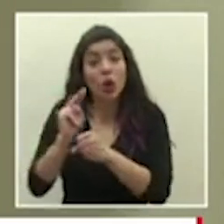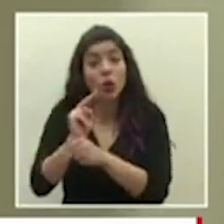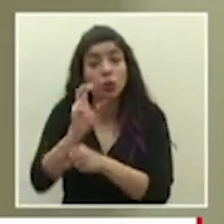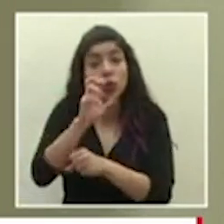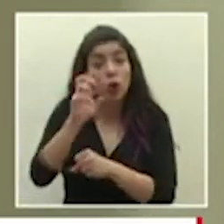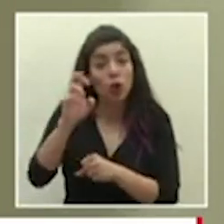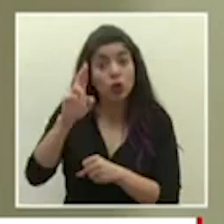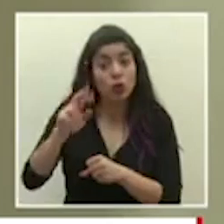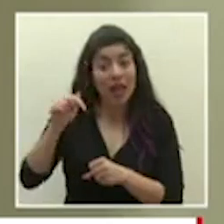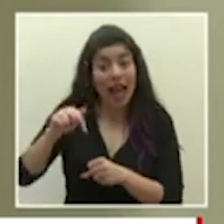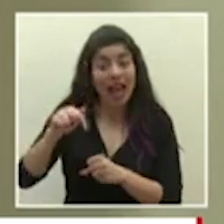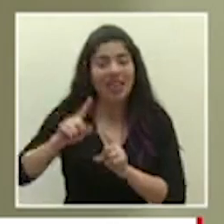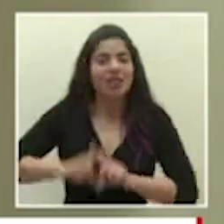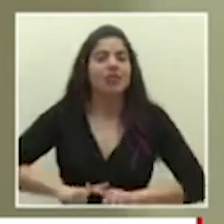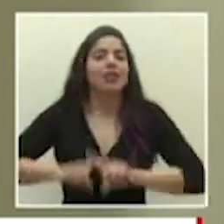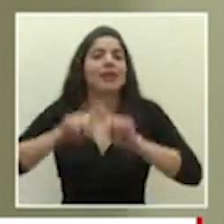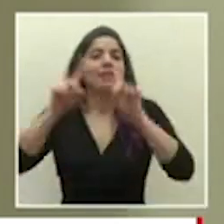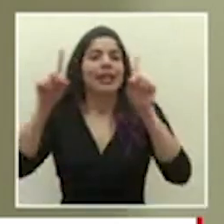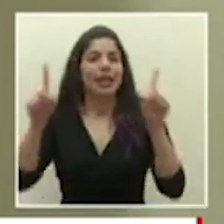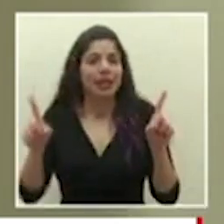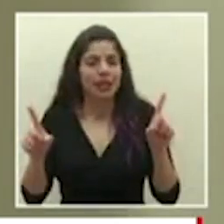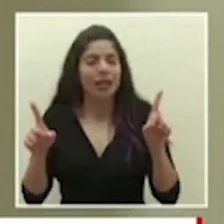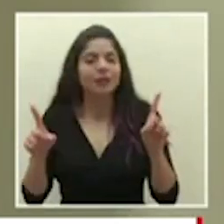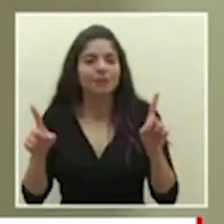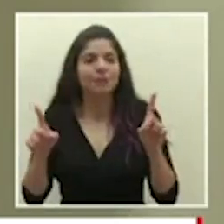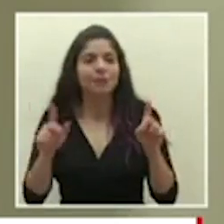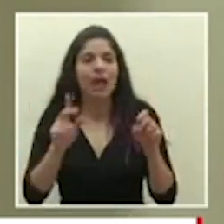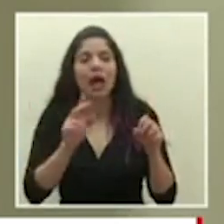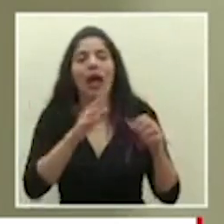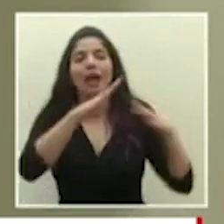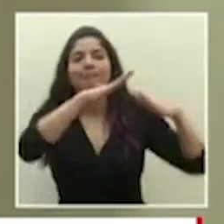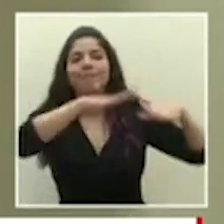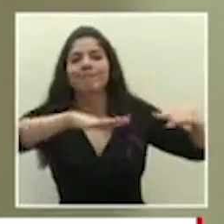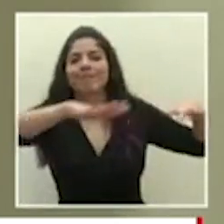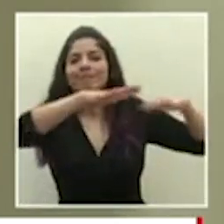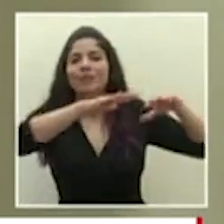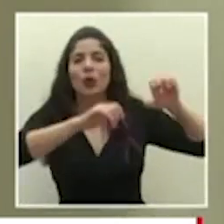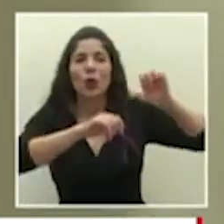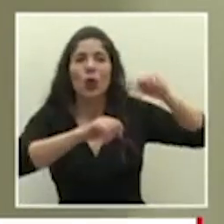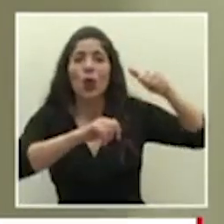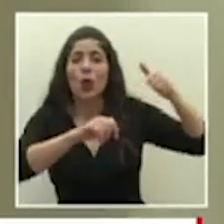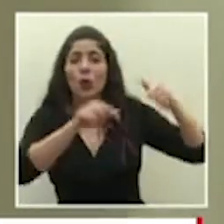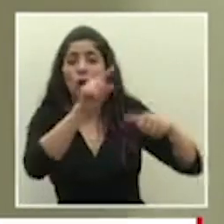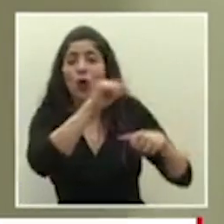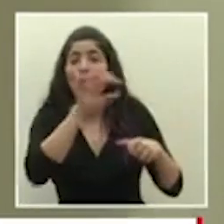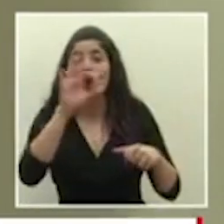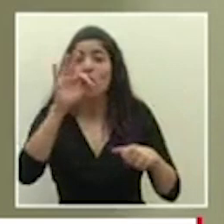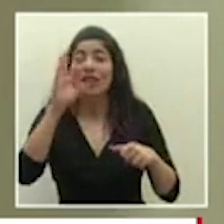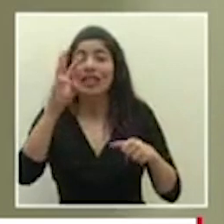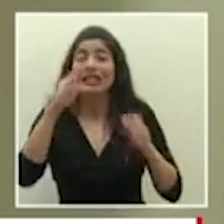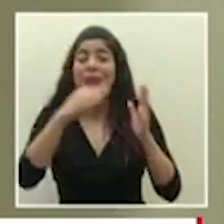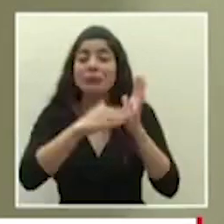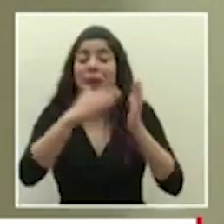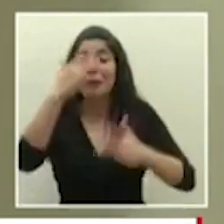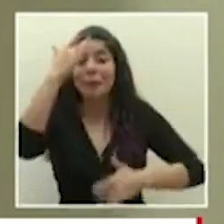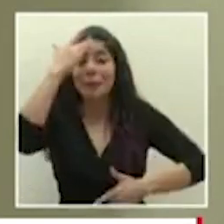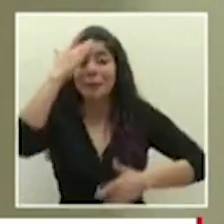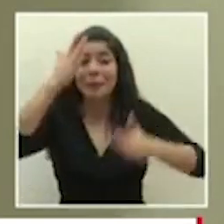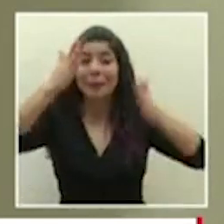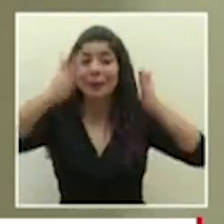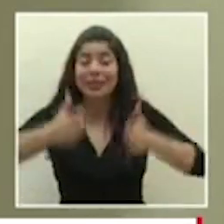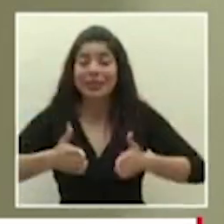Rica es muy diferente a el contexto de todos esos 96 mil pacientes que se